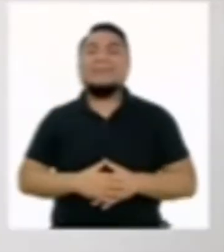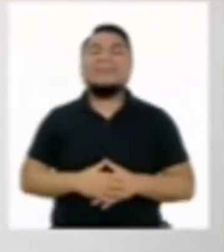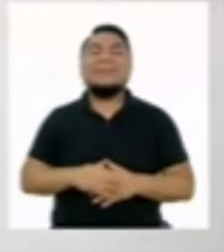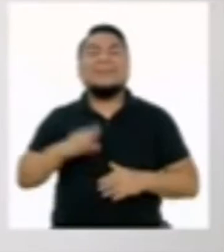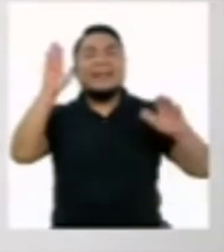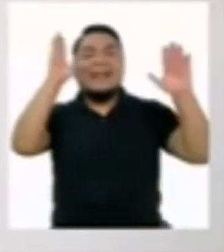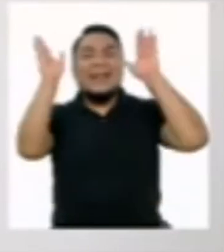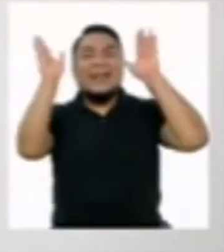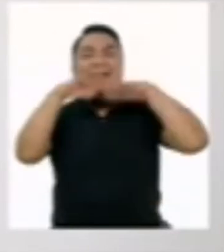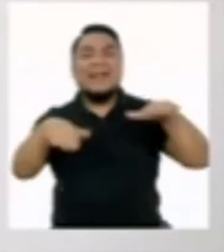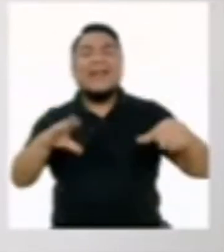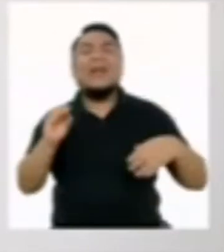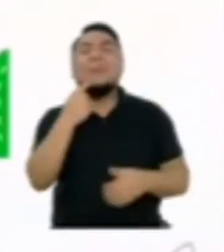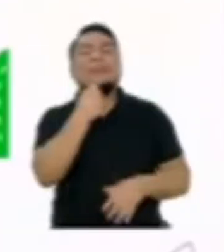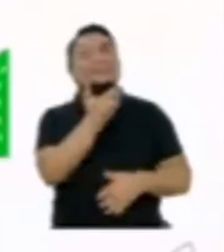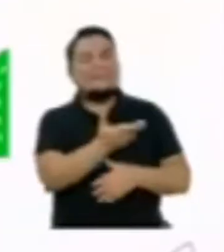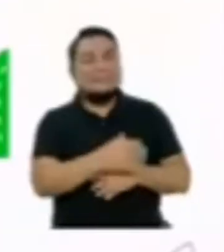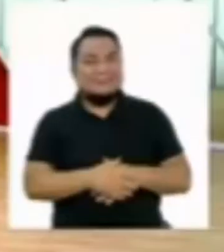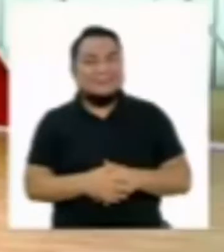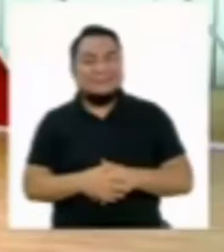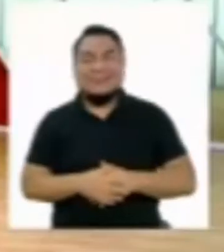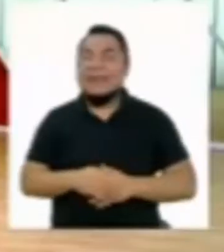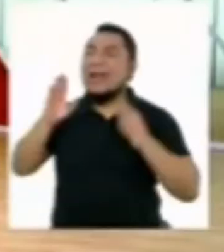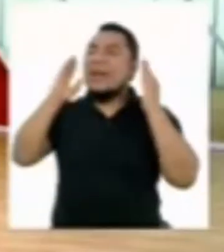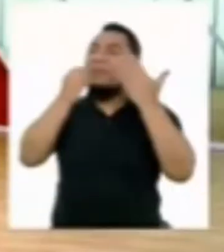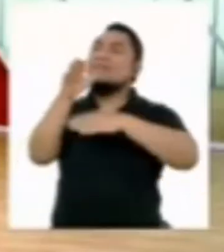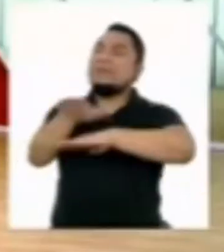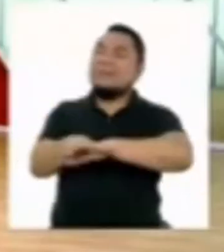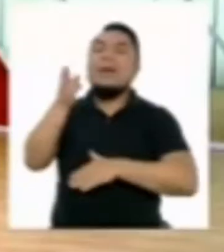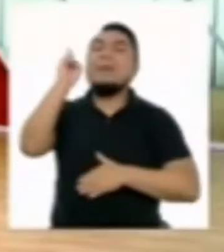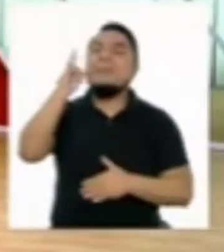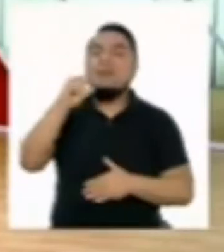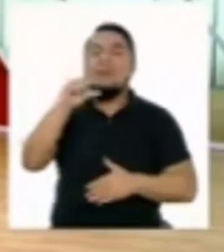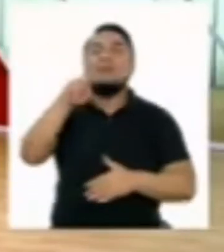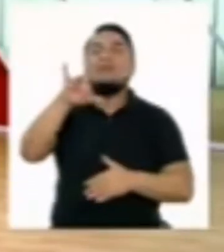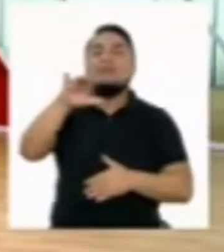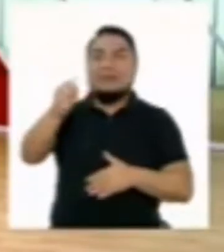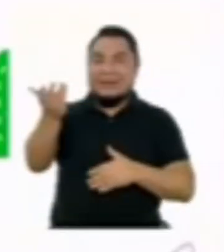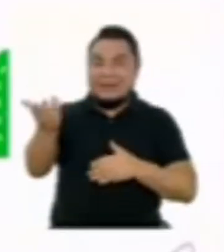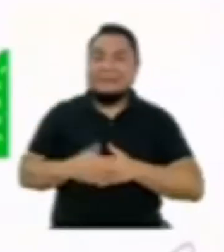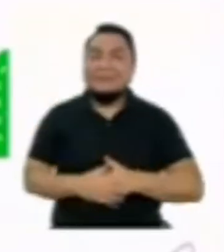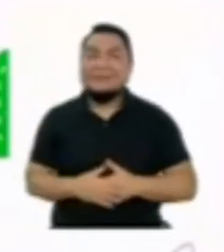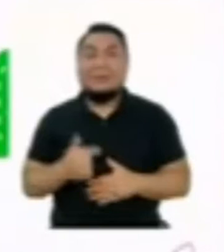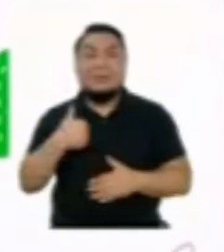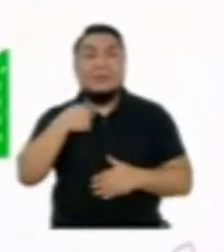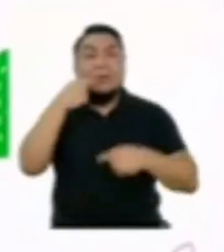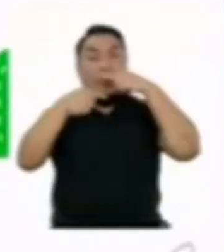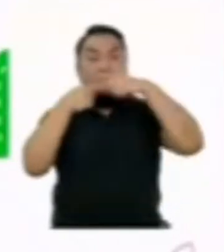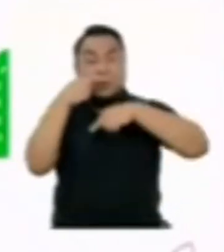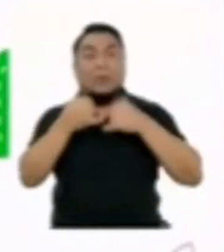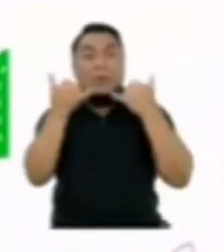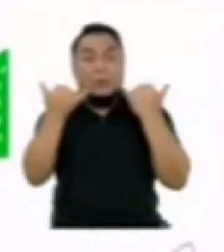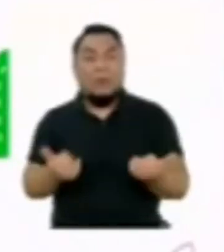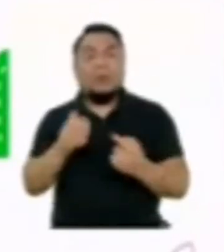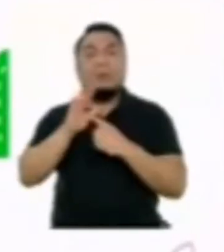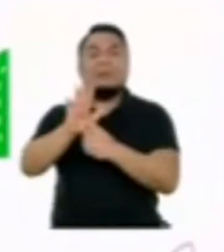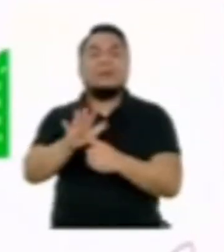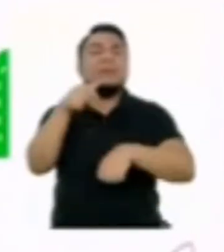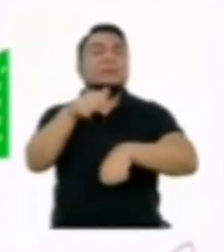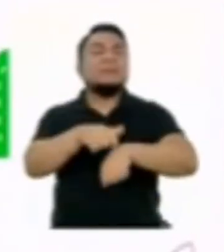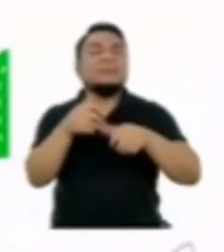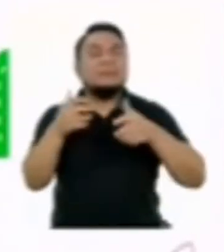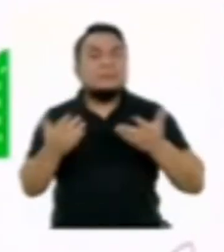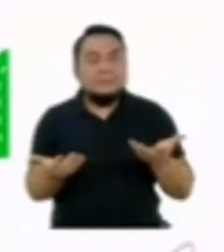chicas y chicos. ¿Qué tal, Rodrigo? Buenas tardes, profesora Gloria Rugel. Le cuento. Hoy se ha presentado una